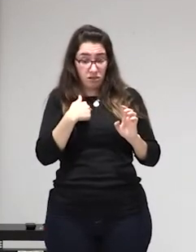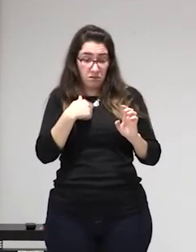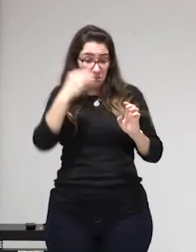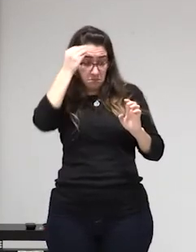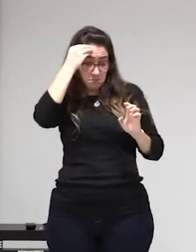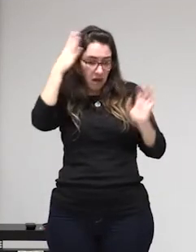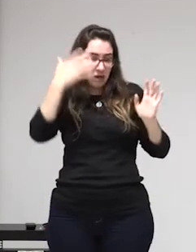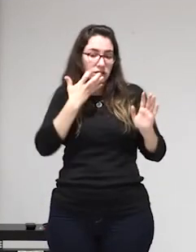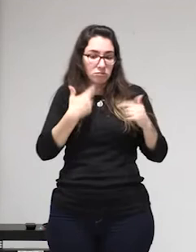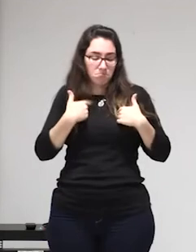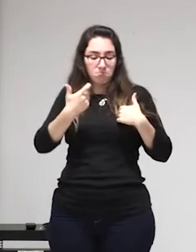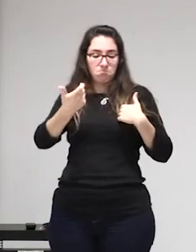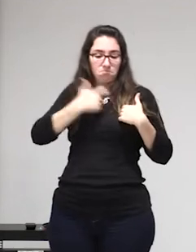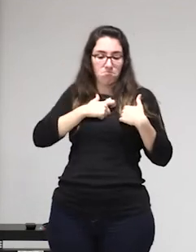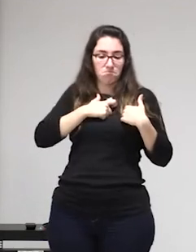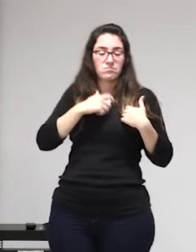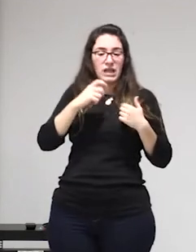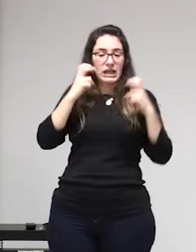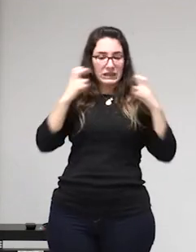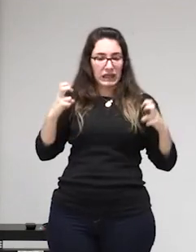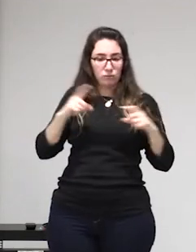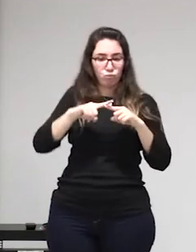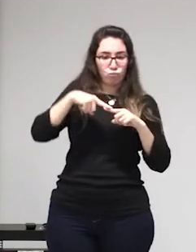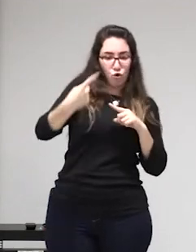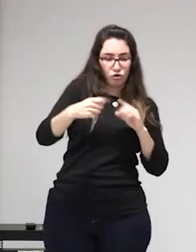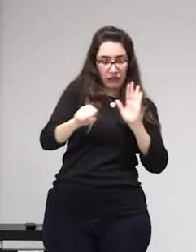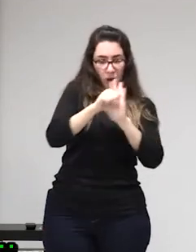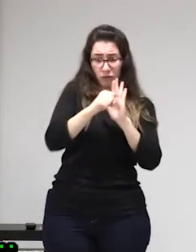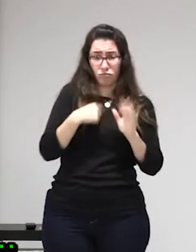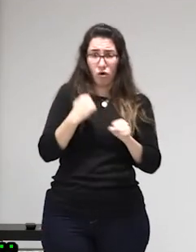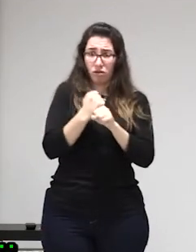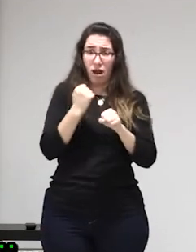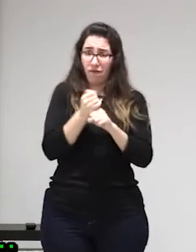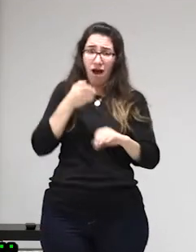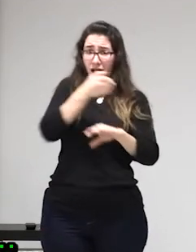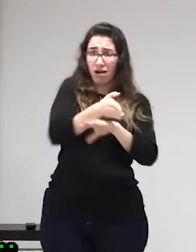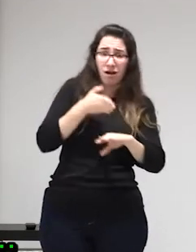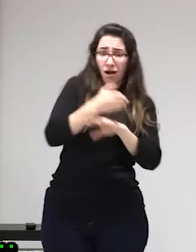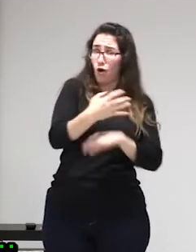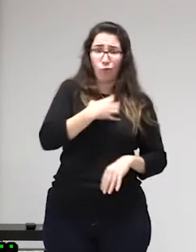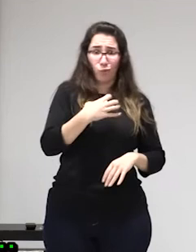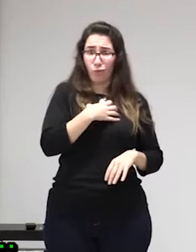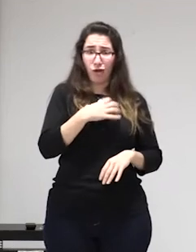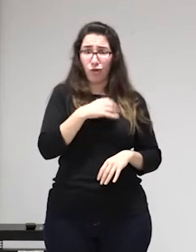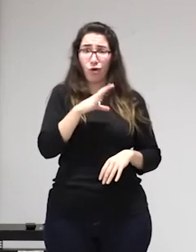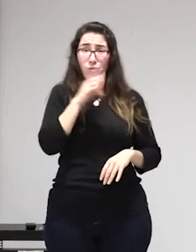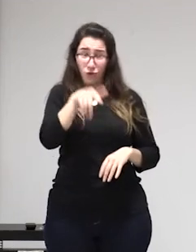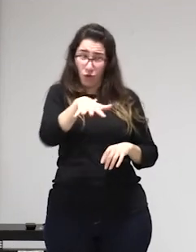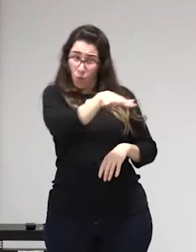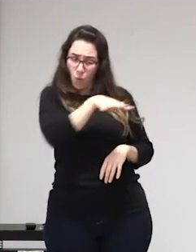oficio para que los perpetradores no se sepan tan impunes y puedan hacer todo lo que quieran